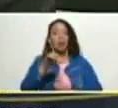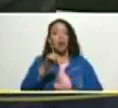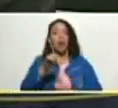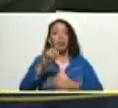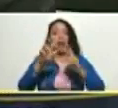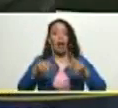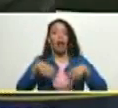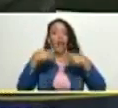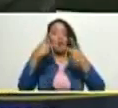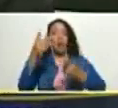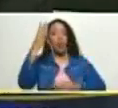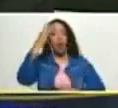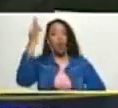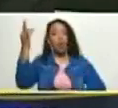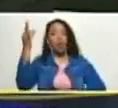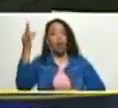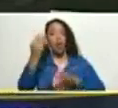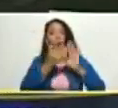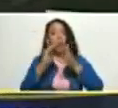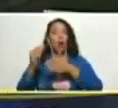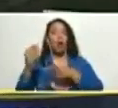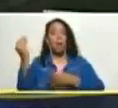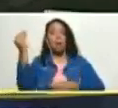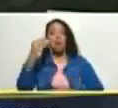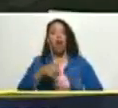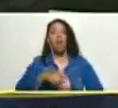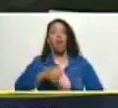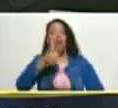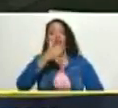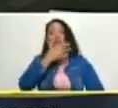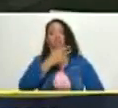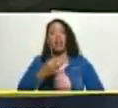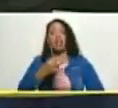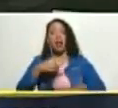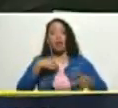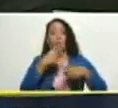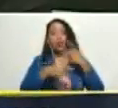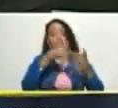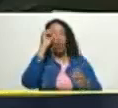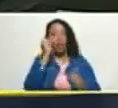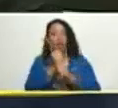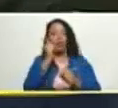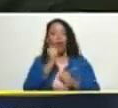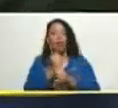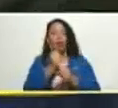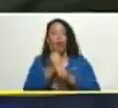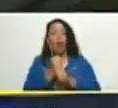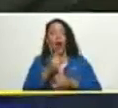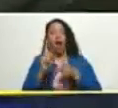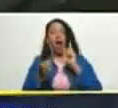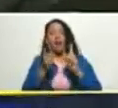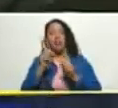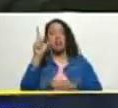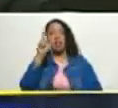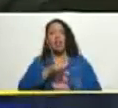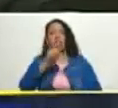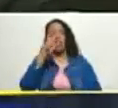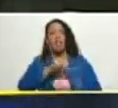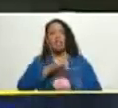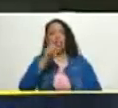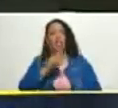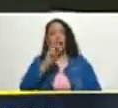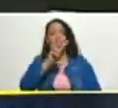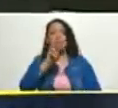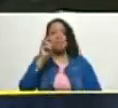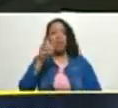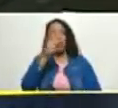reforma de los consejos comunales hacer más sencillos los procesos de trabajo de los consejos comunales a veces se necesitan 20